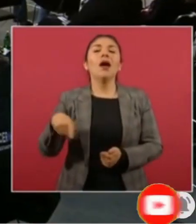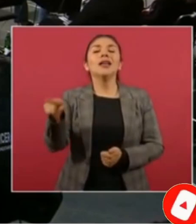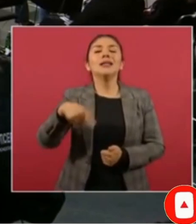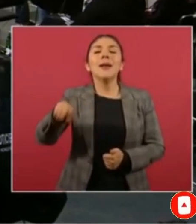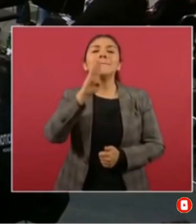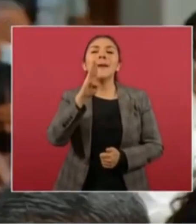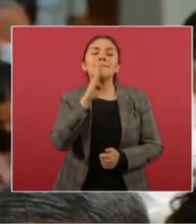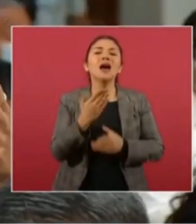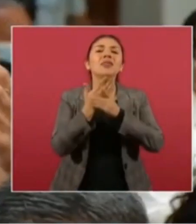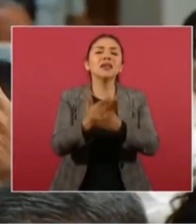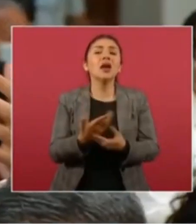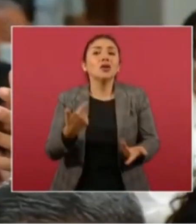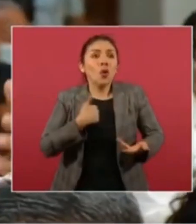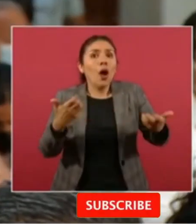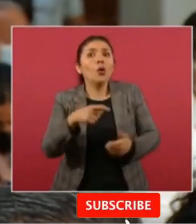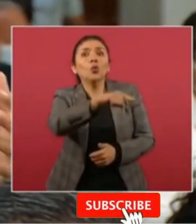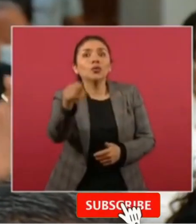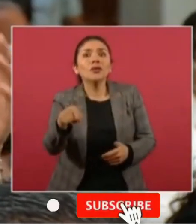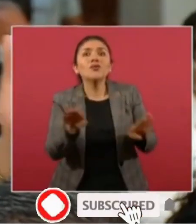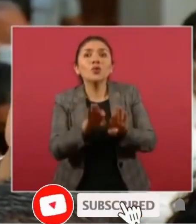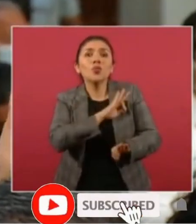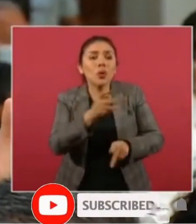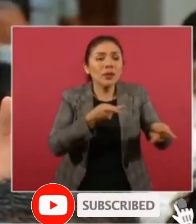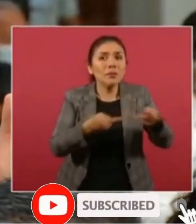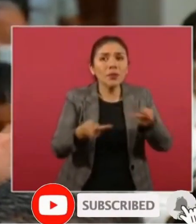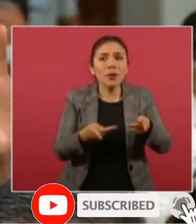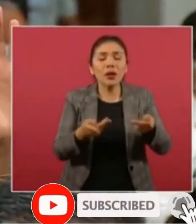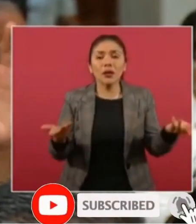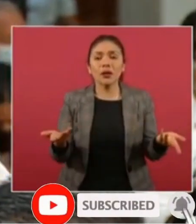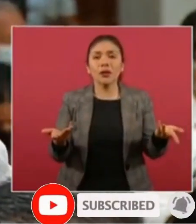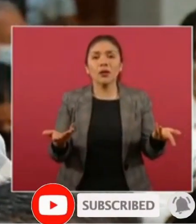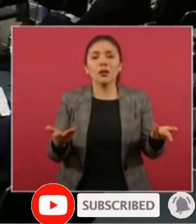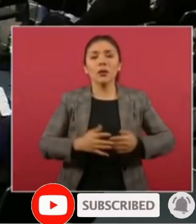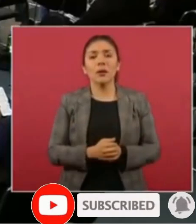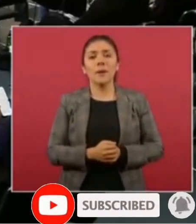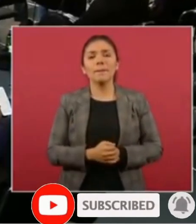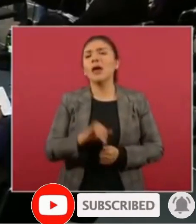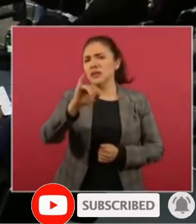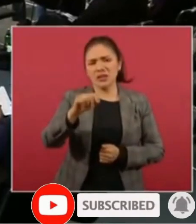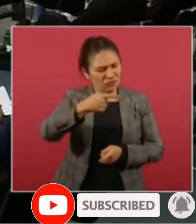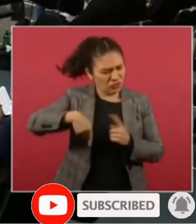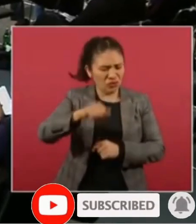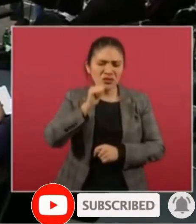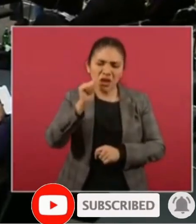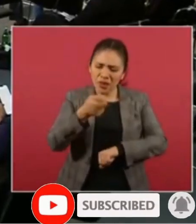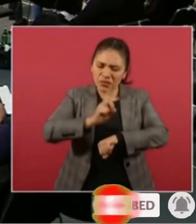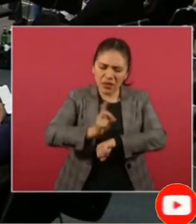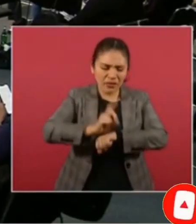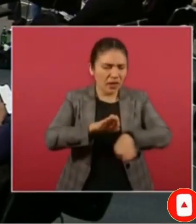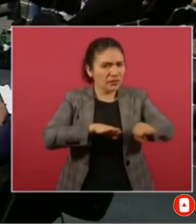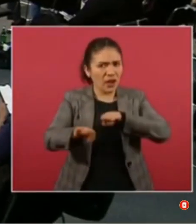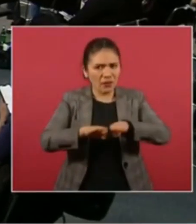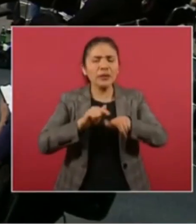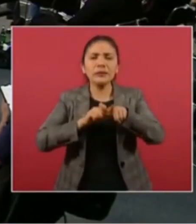decían es, ¿qué más pueden hacer ustedes? Ah, no, todo el tiempo estamos trabajando en eso. Y vamos a seguir